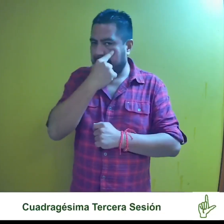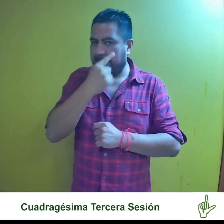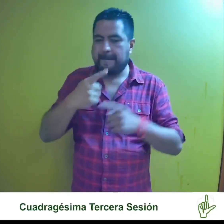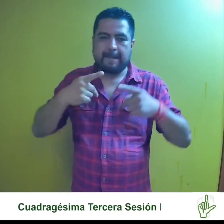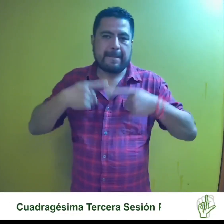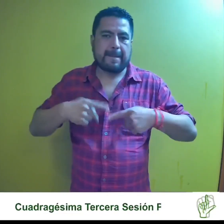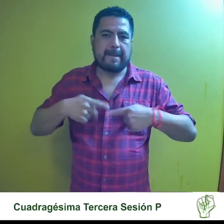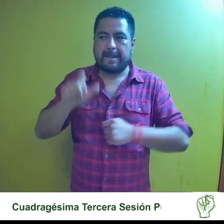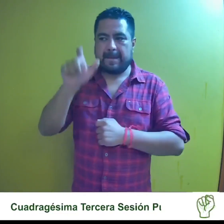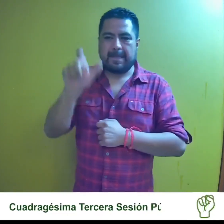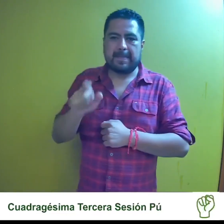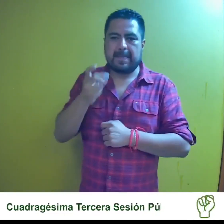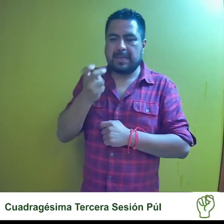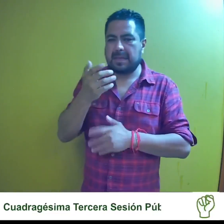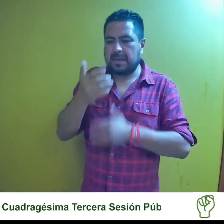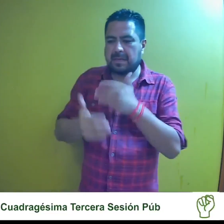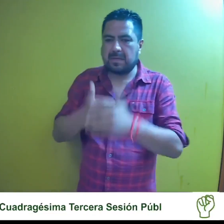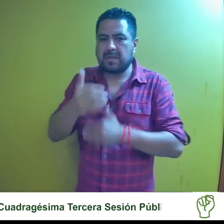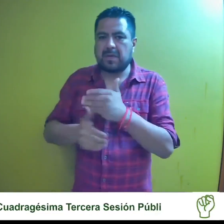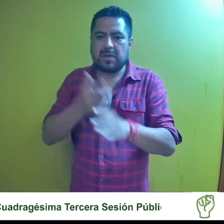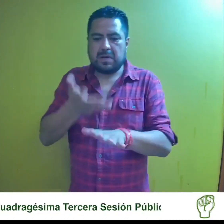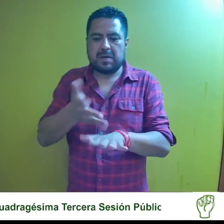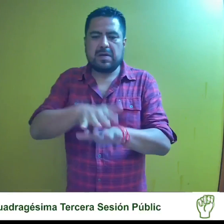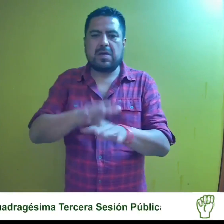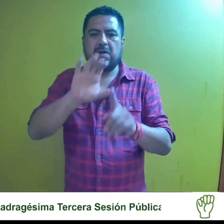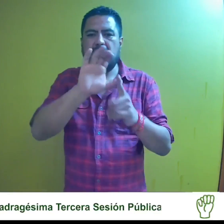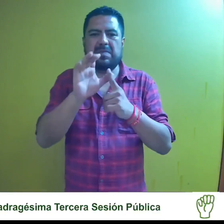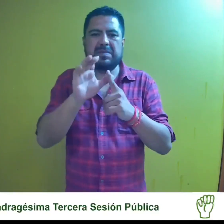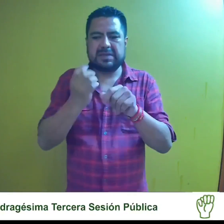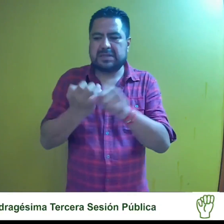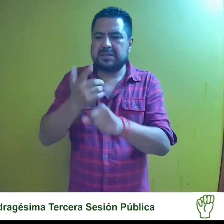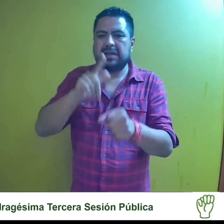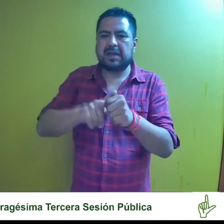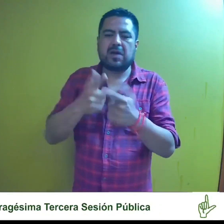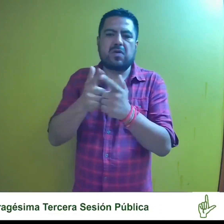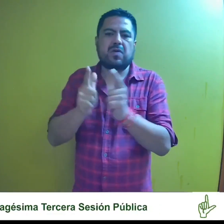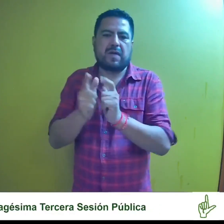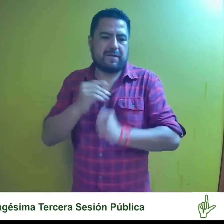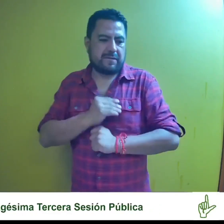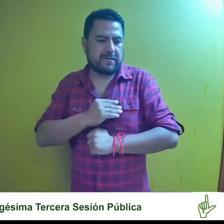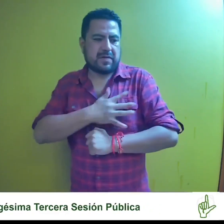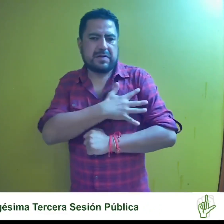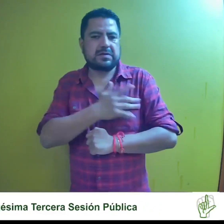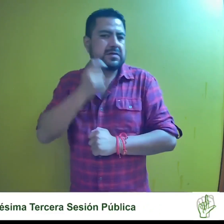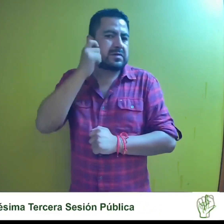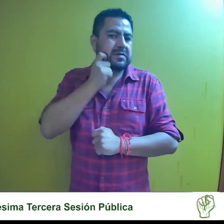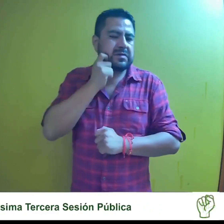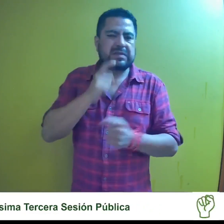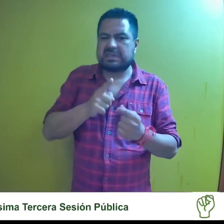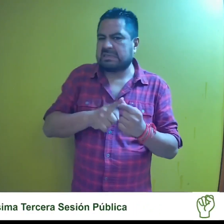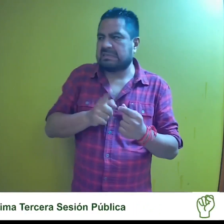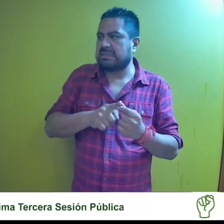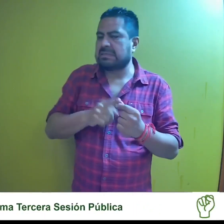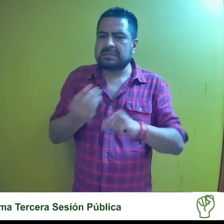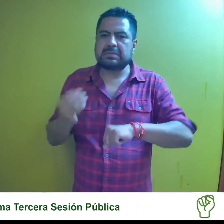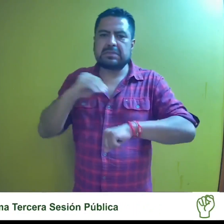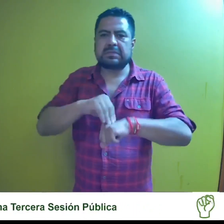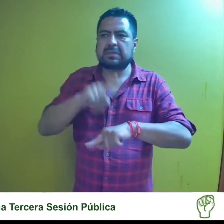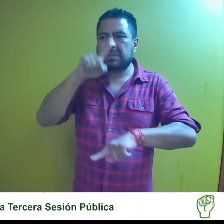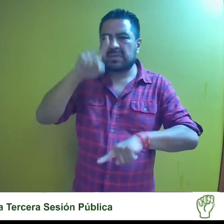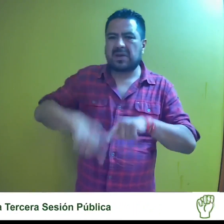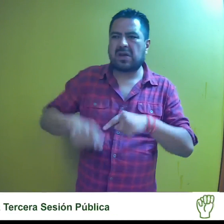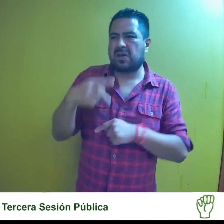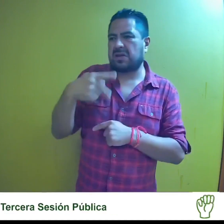en ese procedimiento es que los integrantes del Comité Ejecutivo Estatal del Partido del Bienestar Guerrero, a quienes les imputa la violación